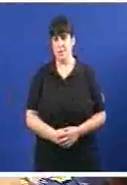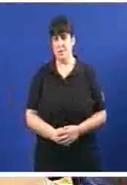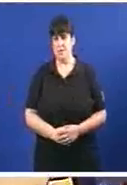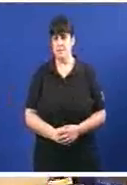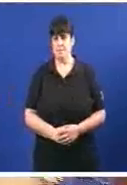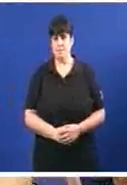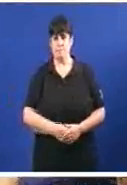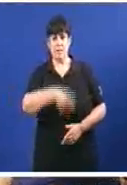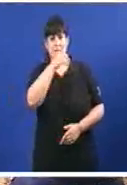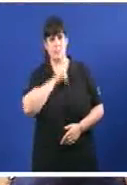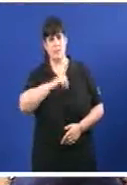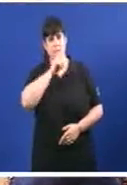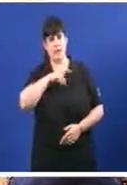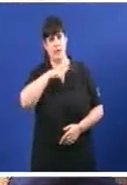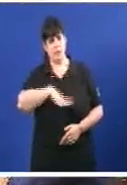Silencio